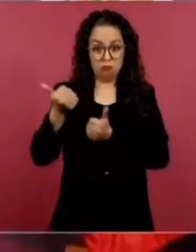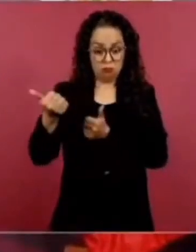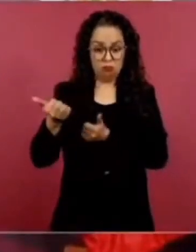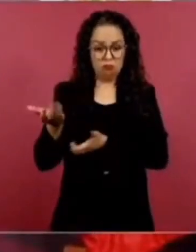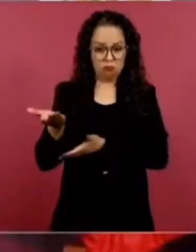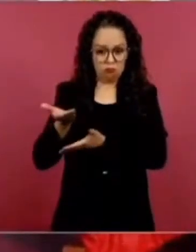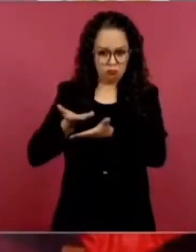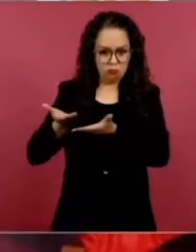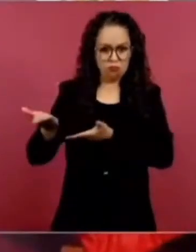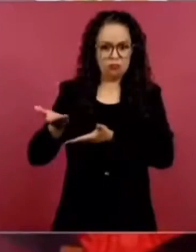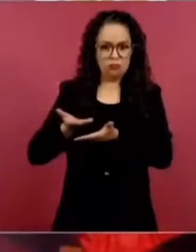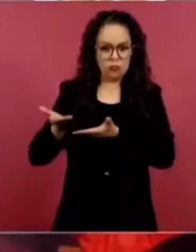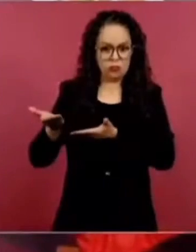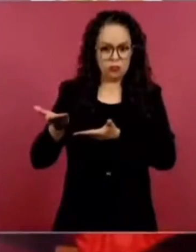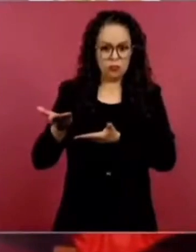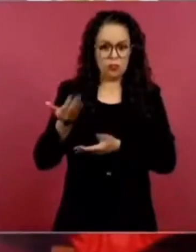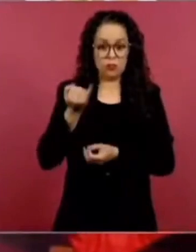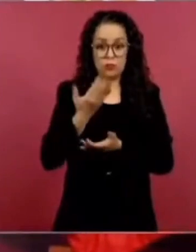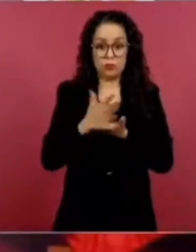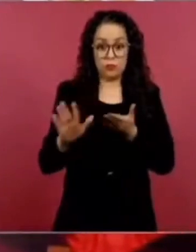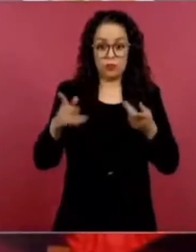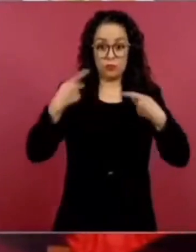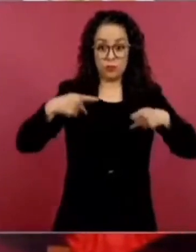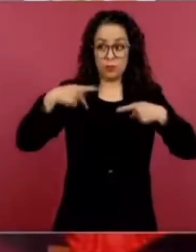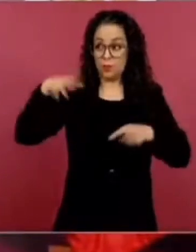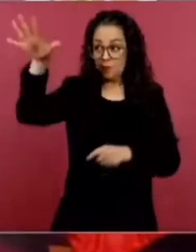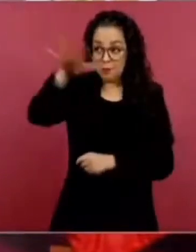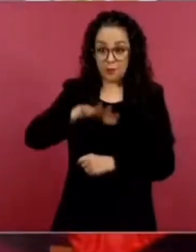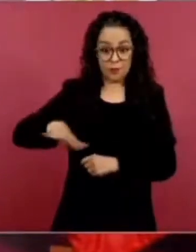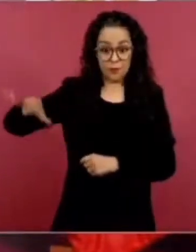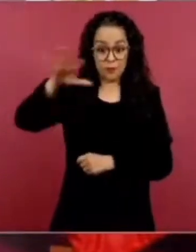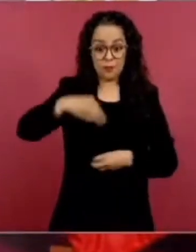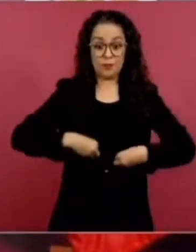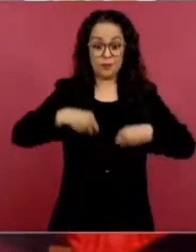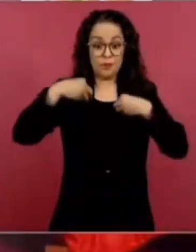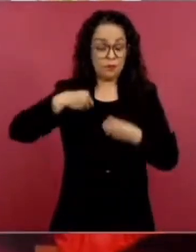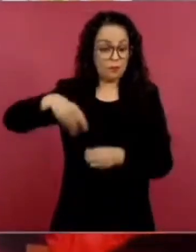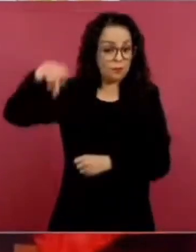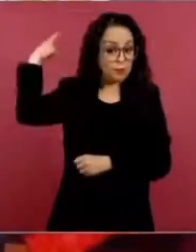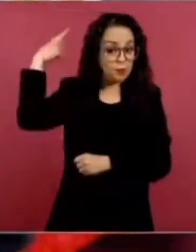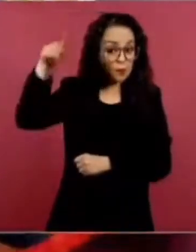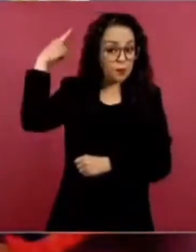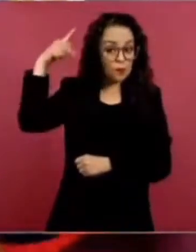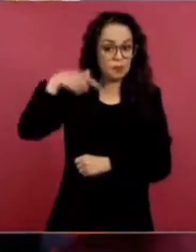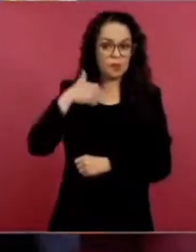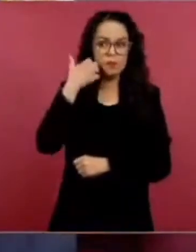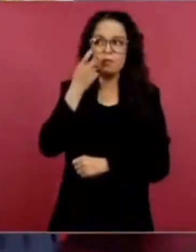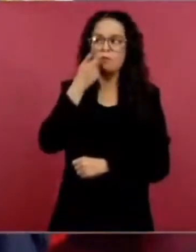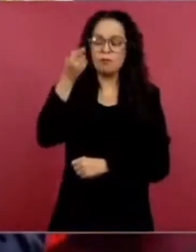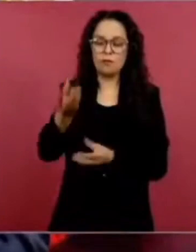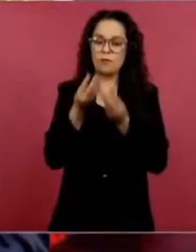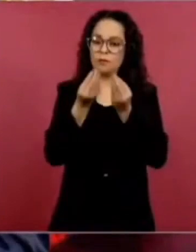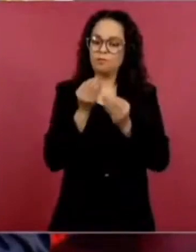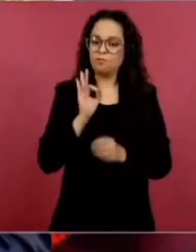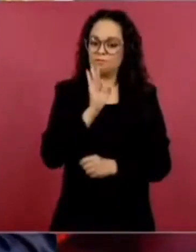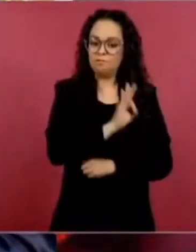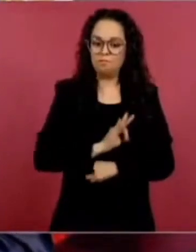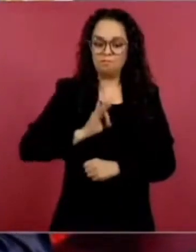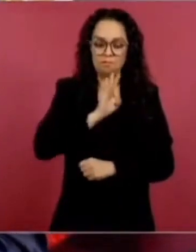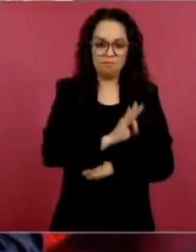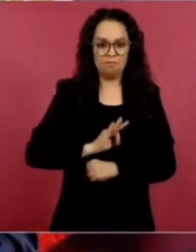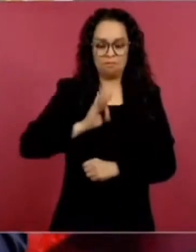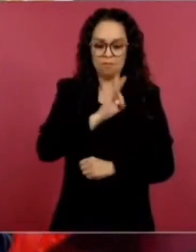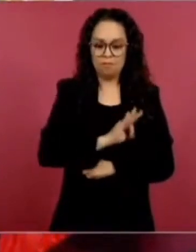Además, felicito a toda la gente de Puebla, a los poblanos en general, hombres y